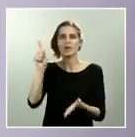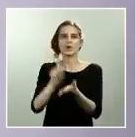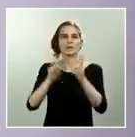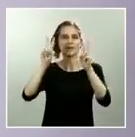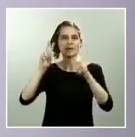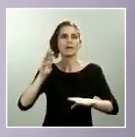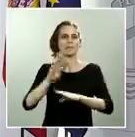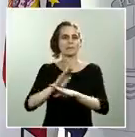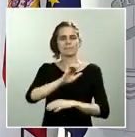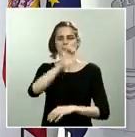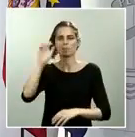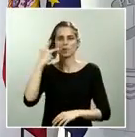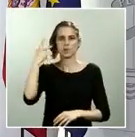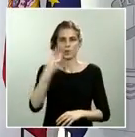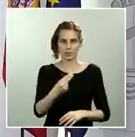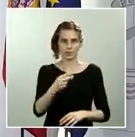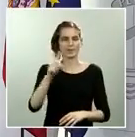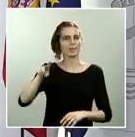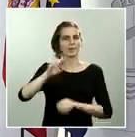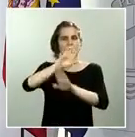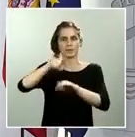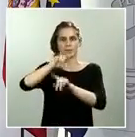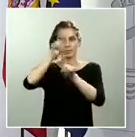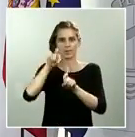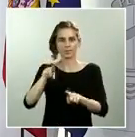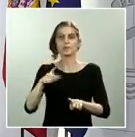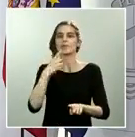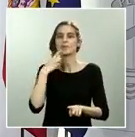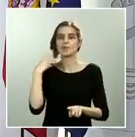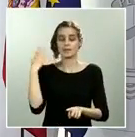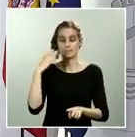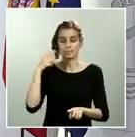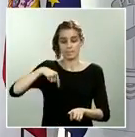pago de la cota del mes de abril, si eso está ahora mismo o no en los planes del Gobierno.